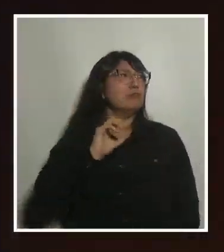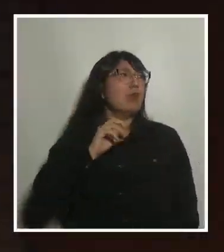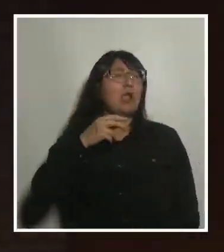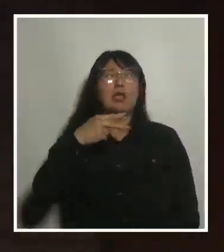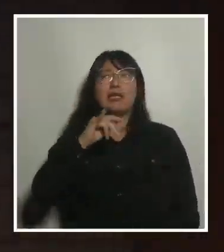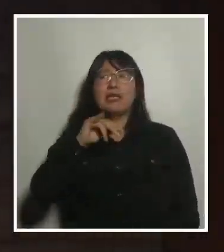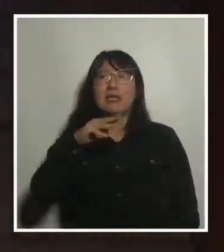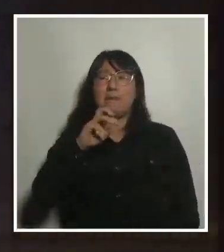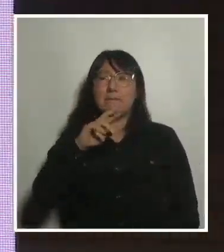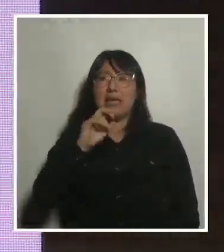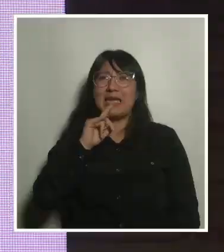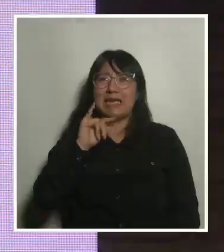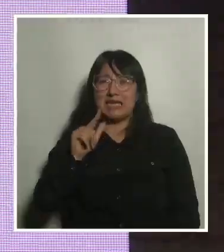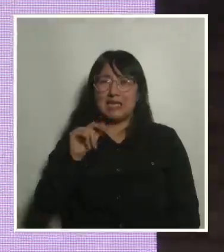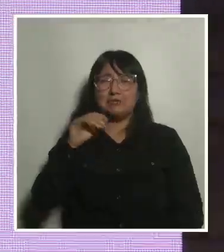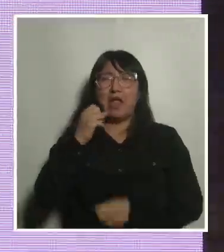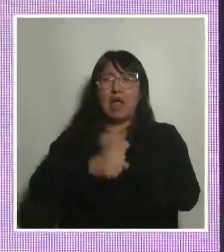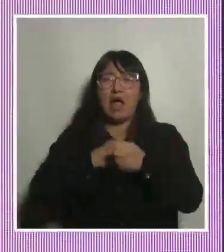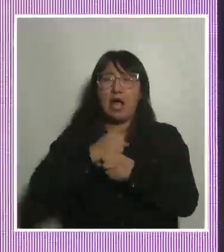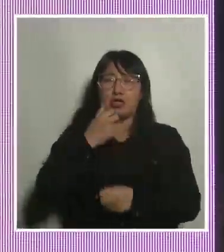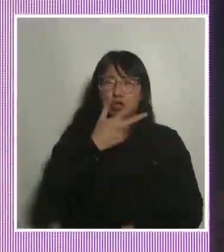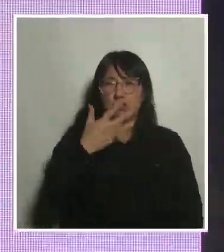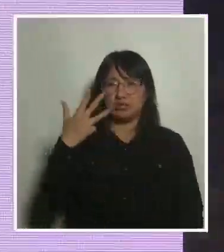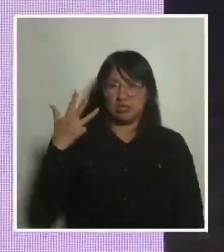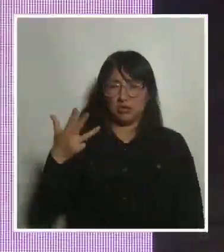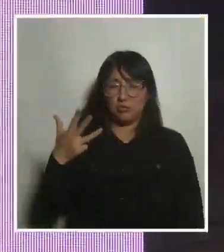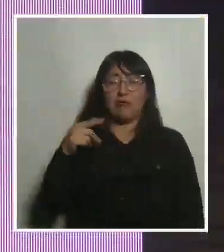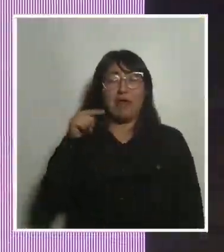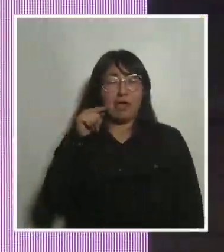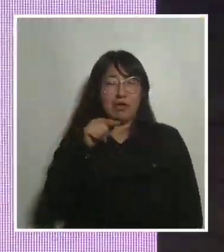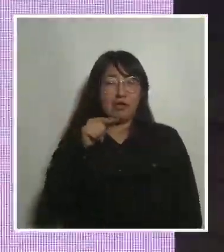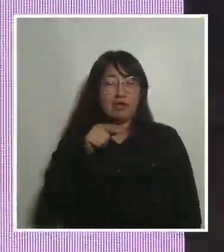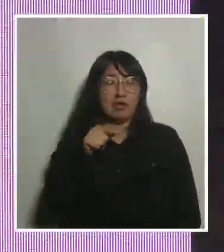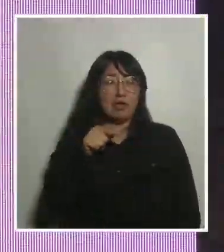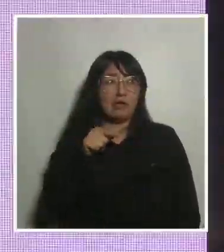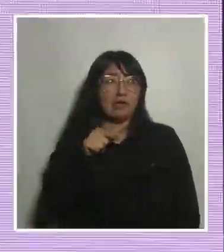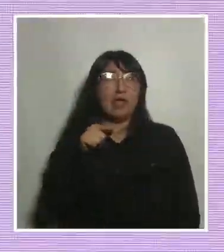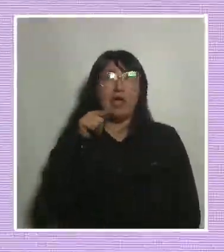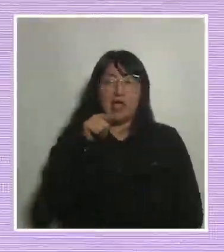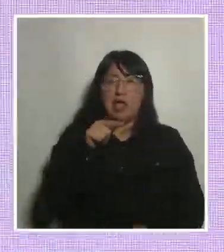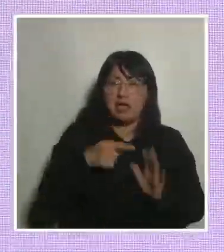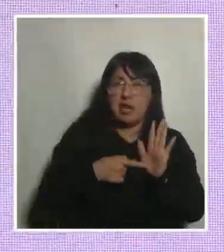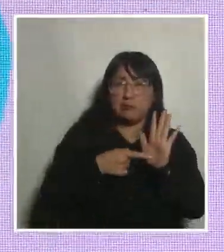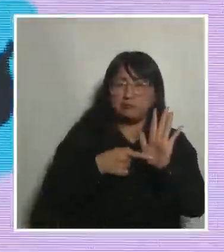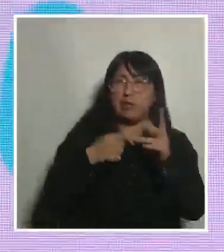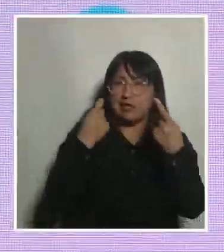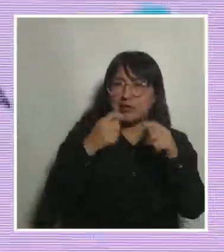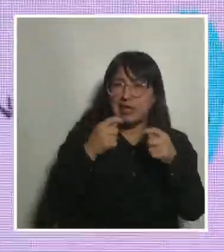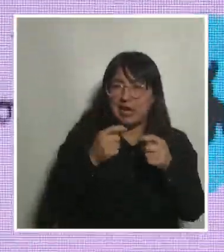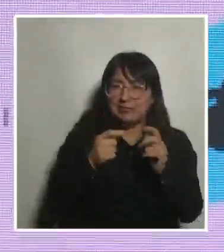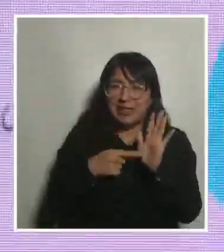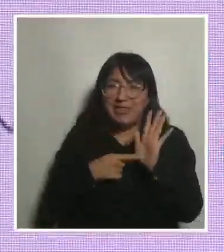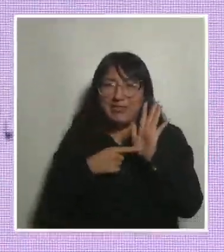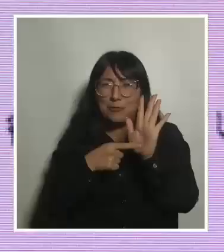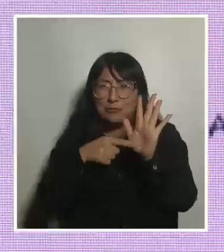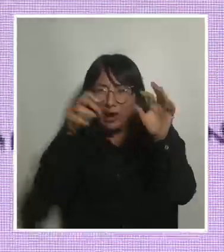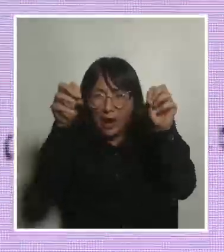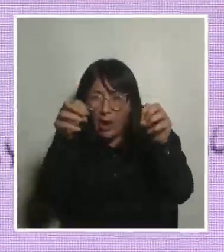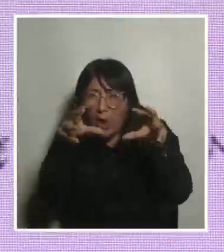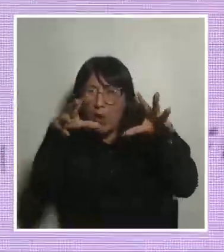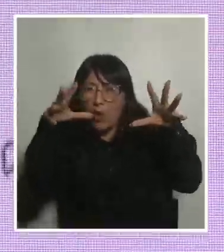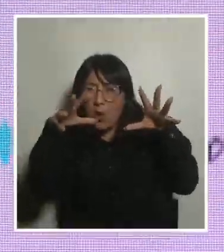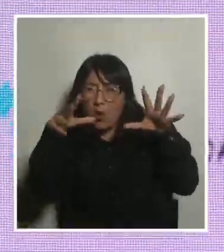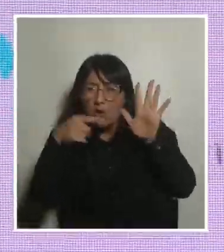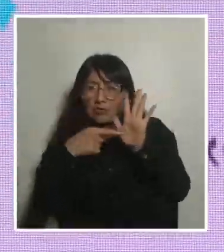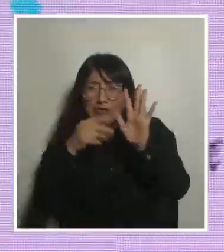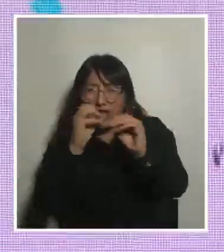en el año 89 y que básicamente, bueno, pues intenta dar luz a cómo los diferentes